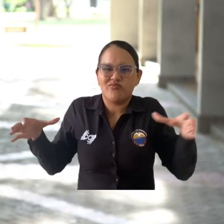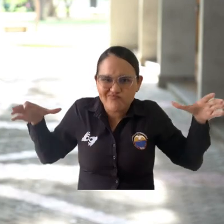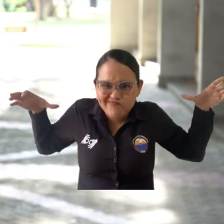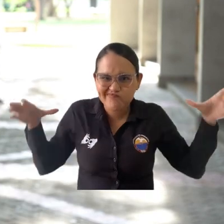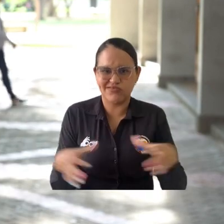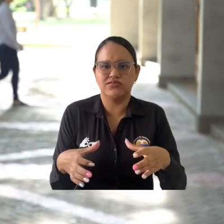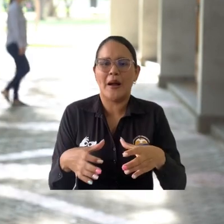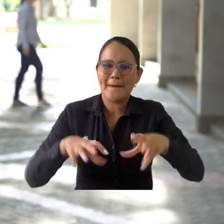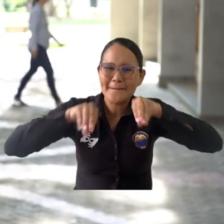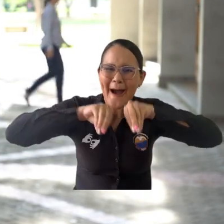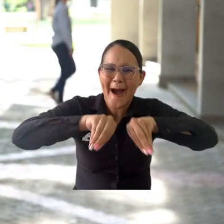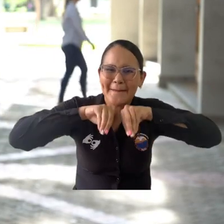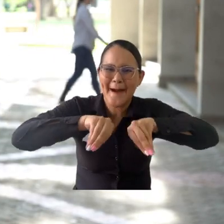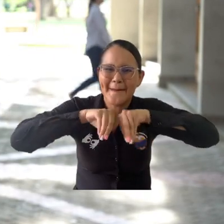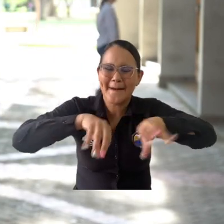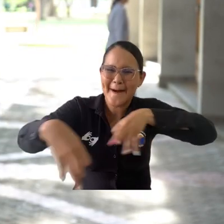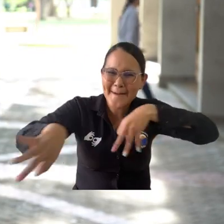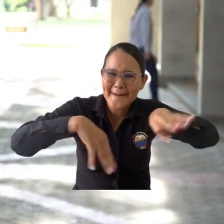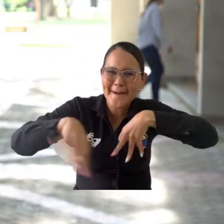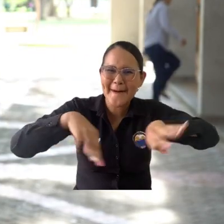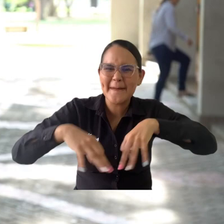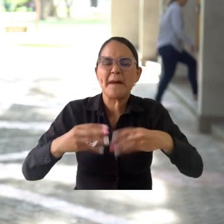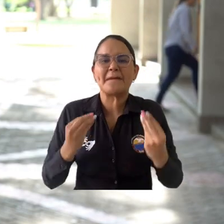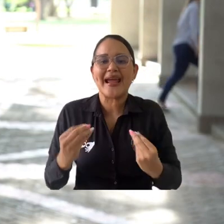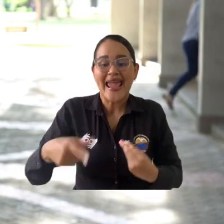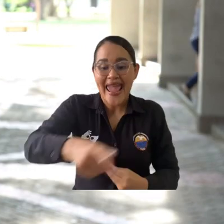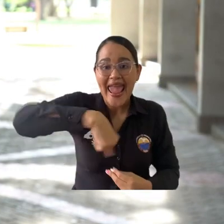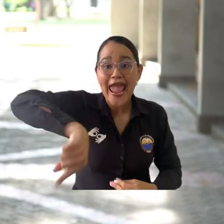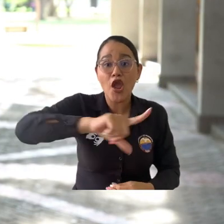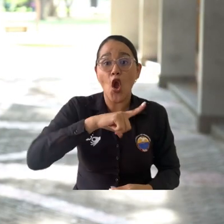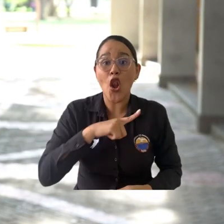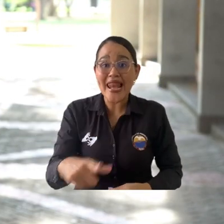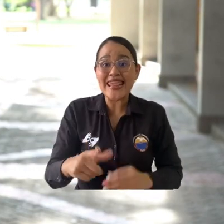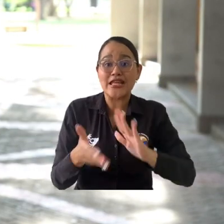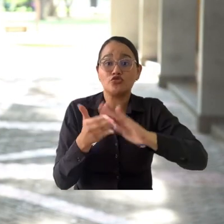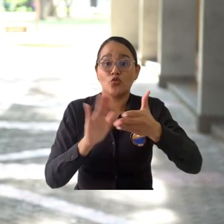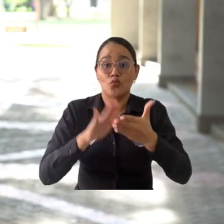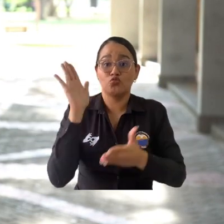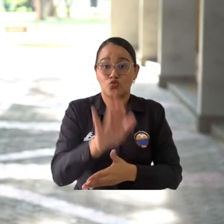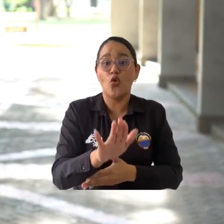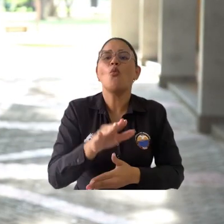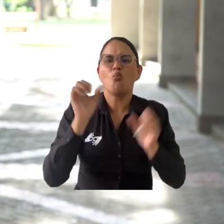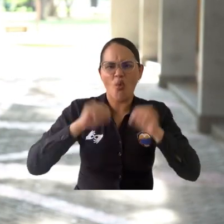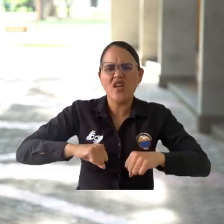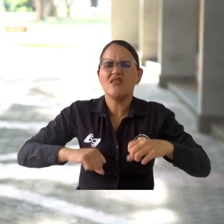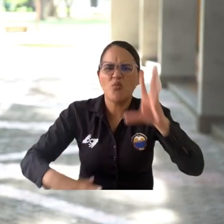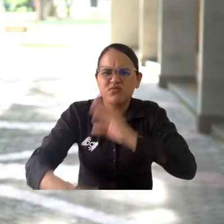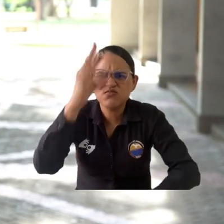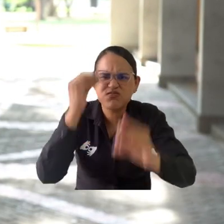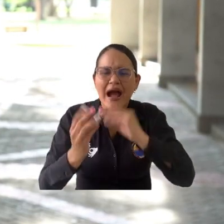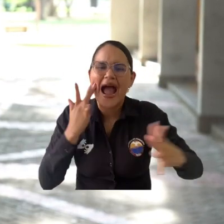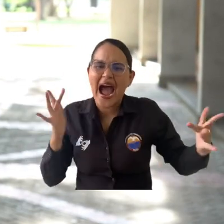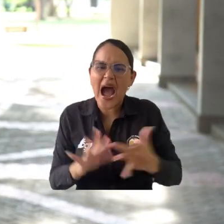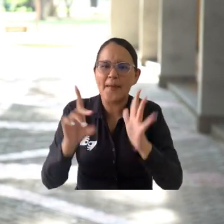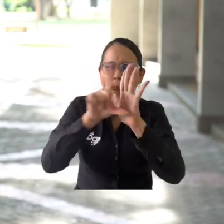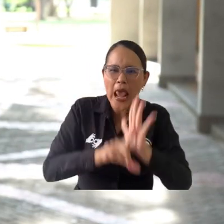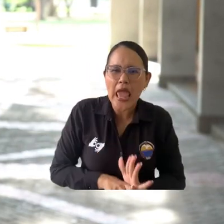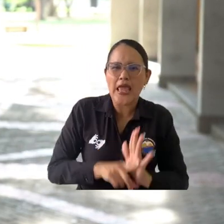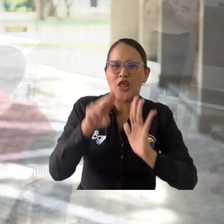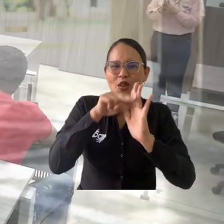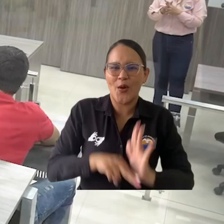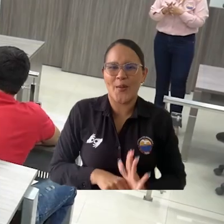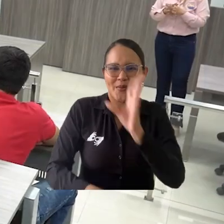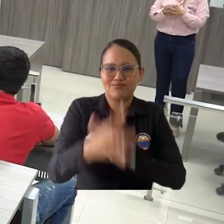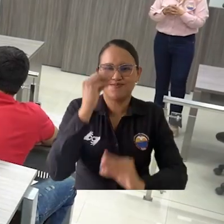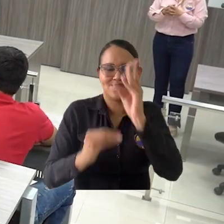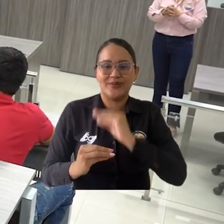compartiendo nuestros conocimientos para que estos líderes comunitarios tengan una formación en liderazgo desde la ley y desde